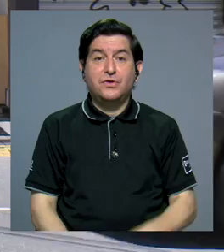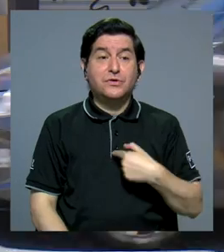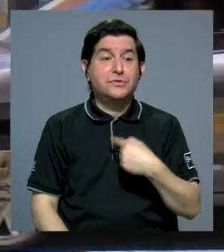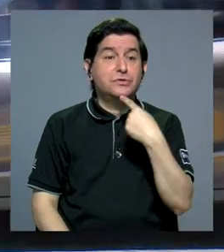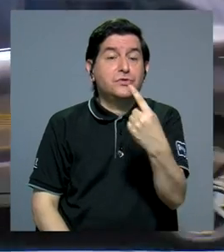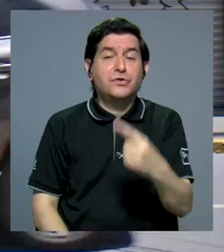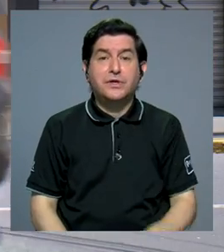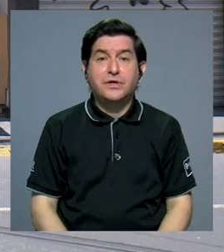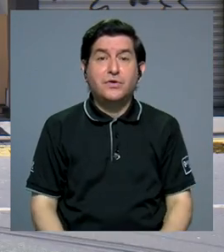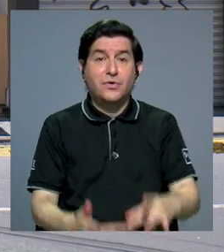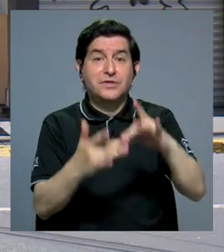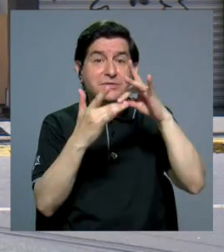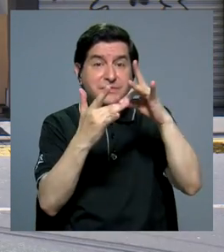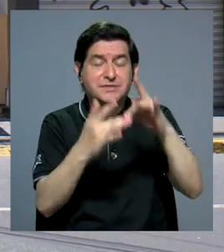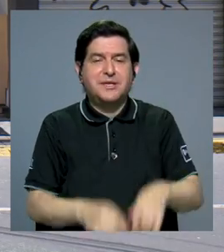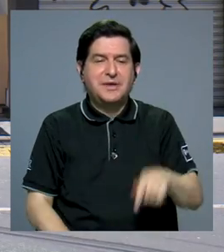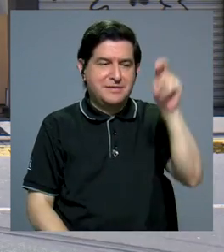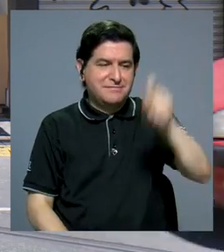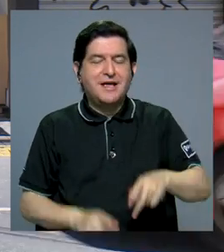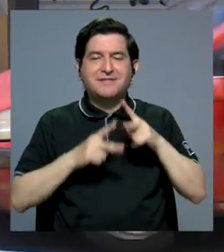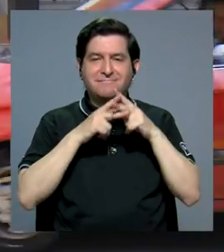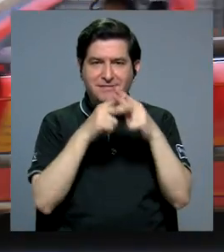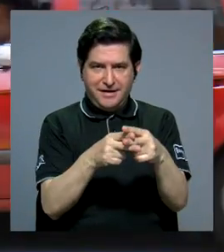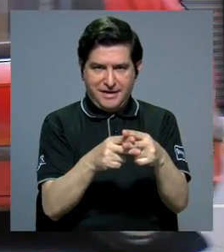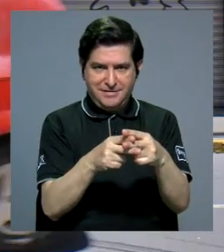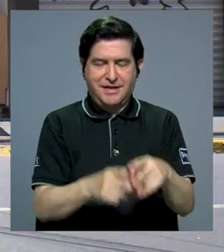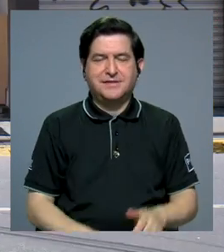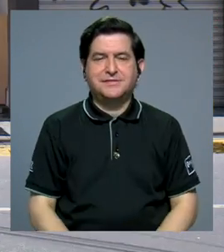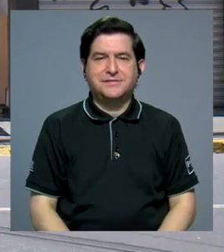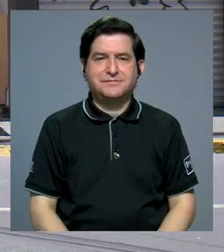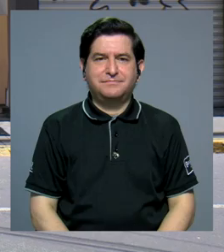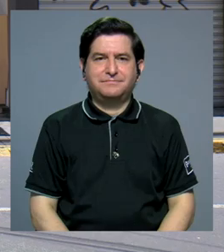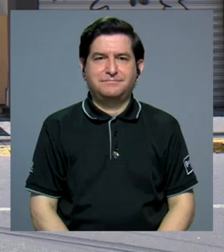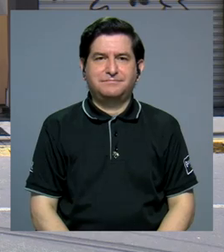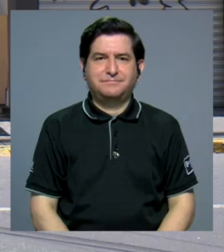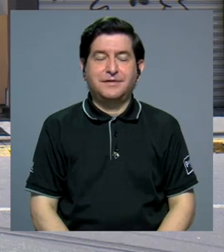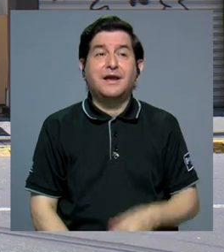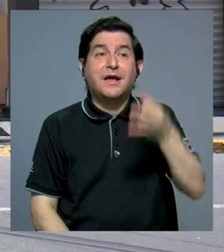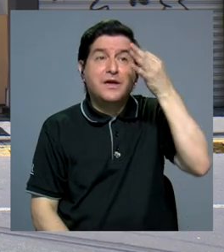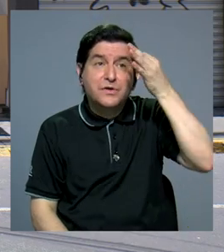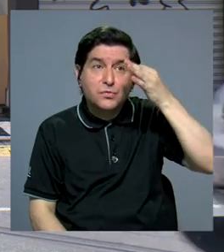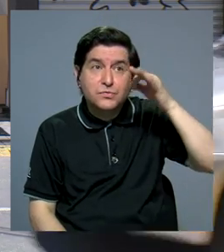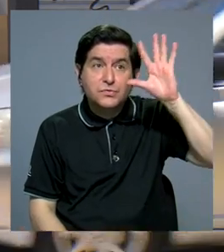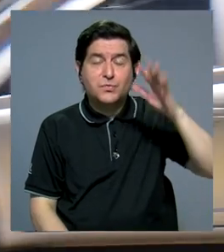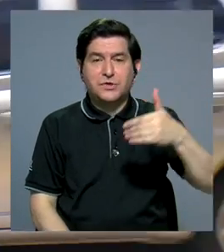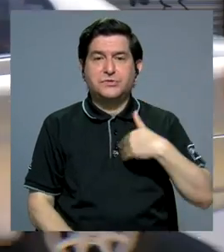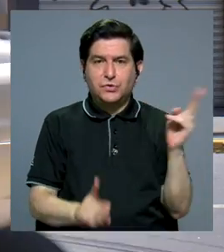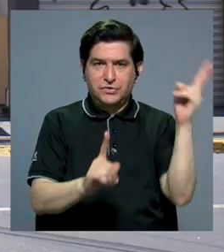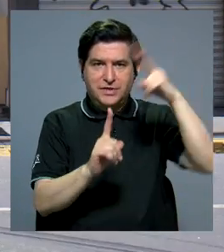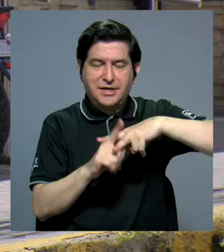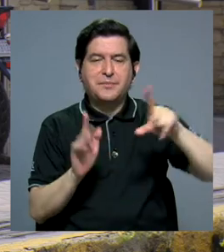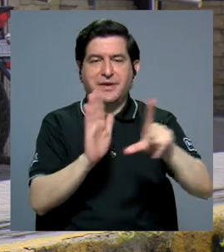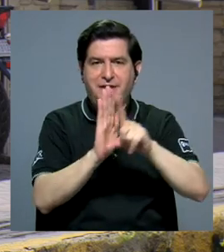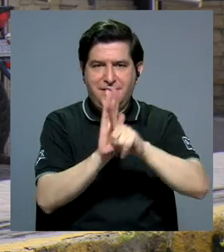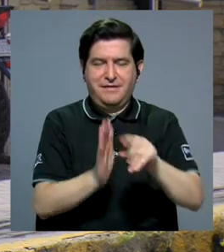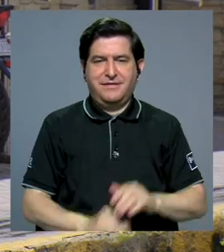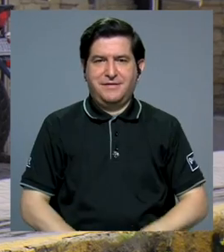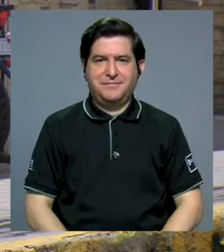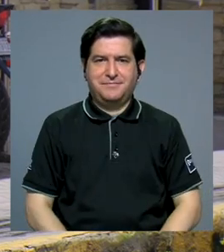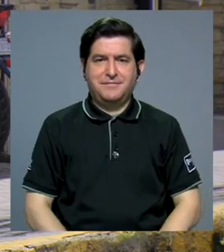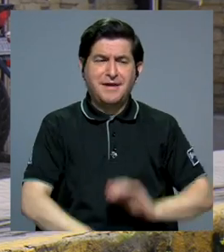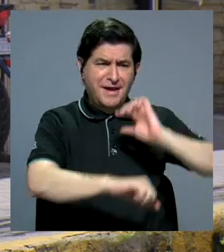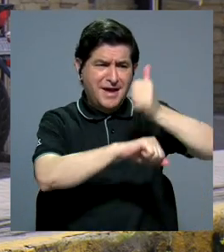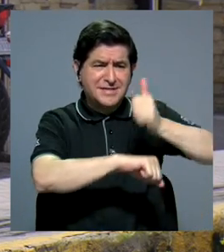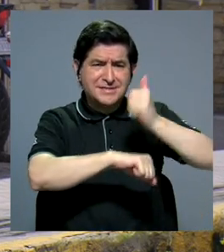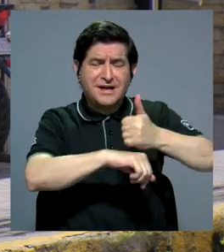haciendo referencia básicamente a lo que son las tarjetas de crédito, dentro de uno de los supuestos, digamos, que tendría aplicación en esta ley. Y entonces